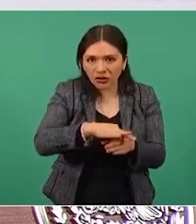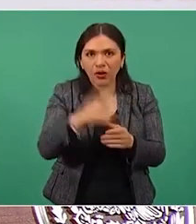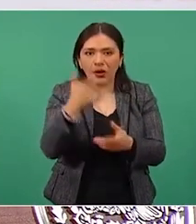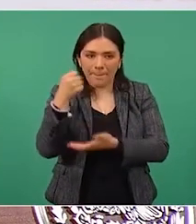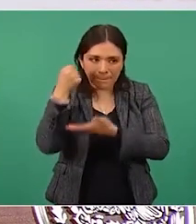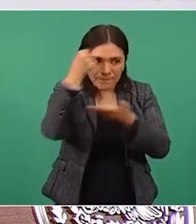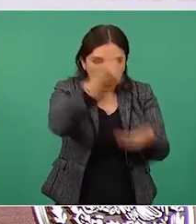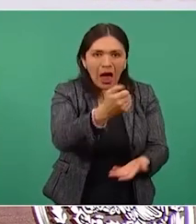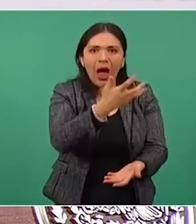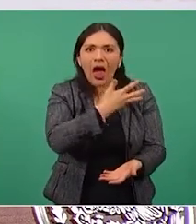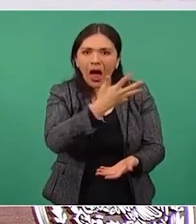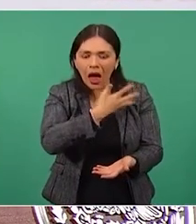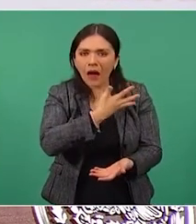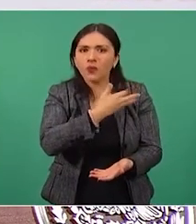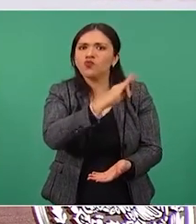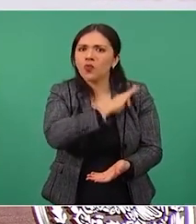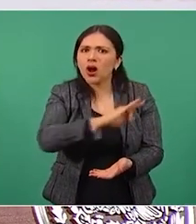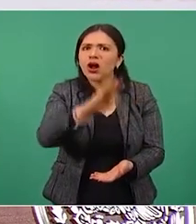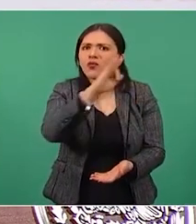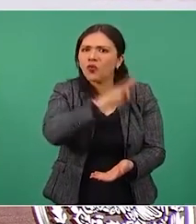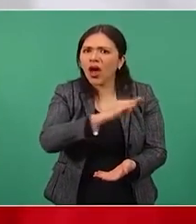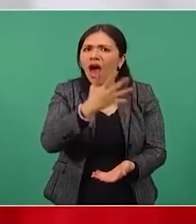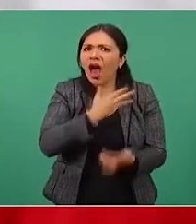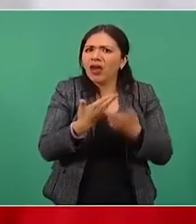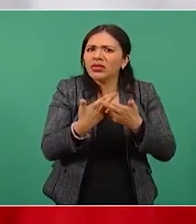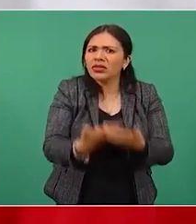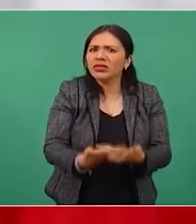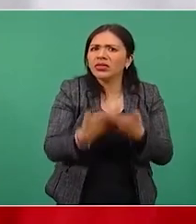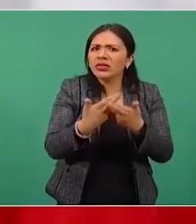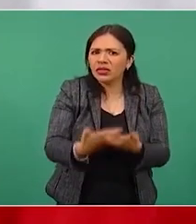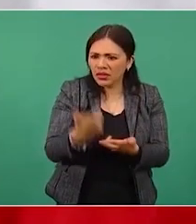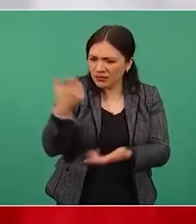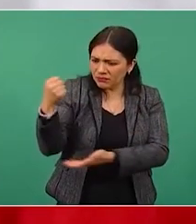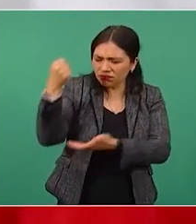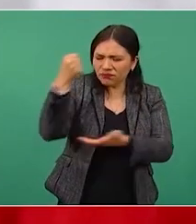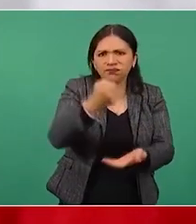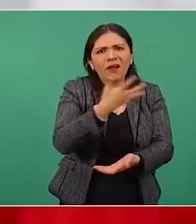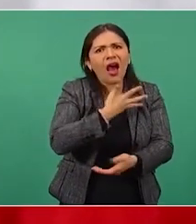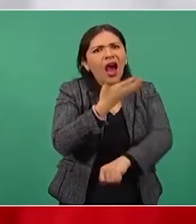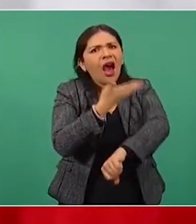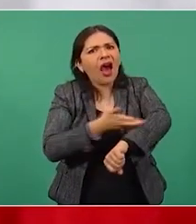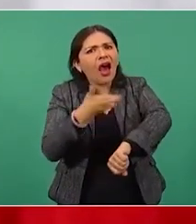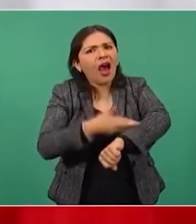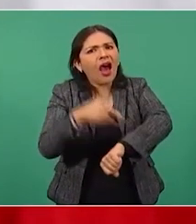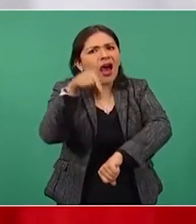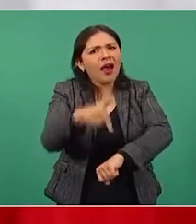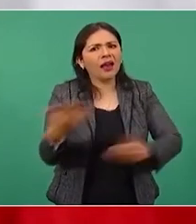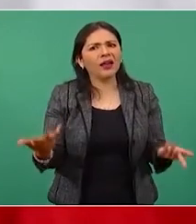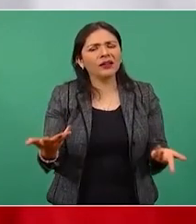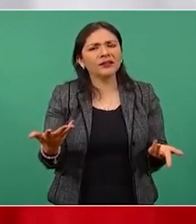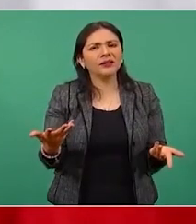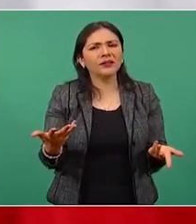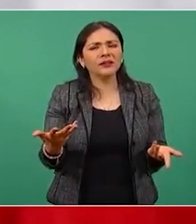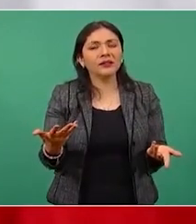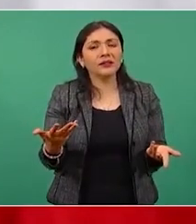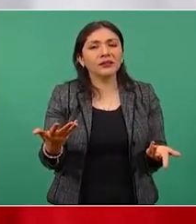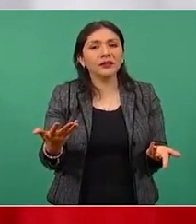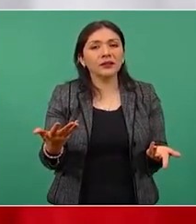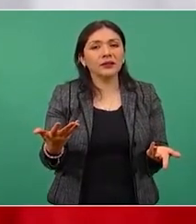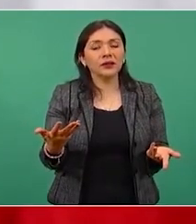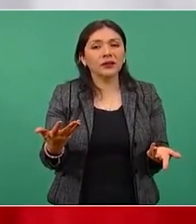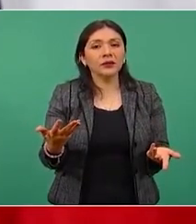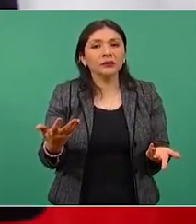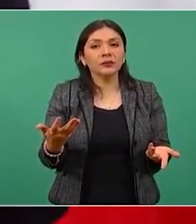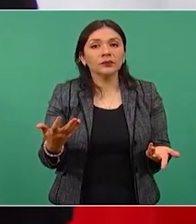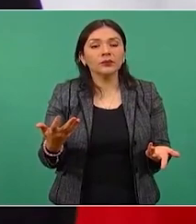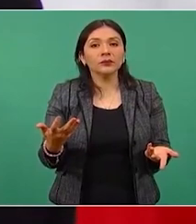consulta, lo contempla, aún no en la cantidad